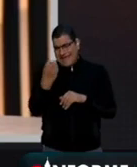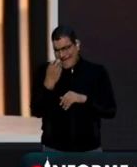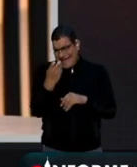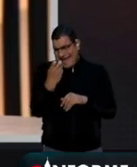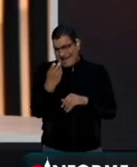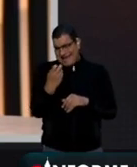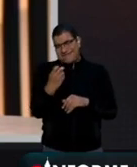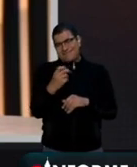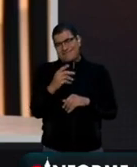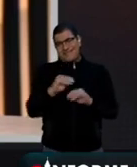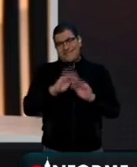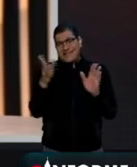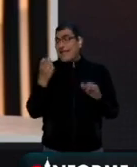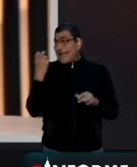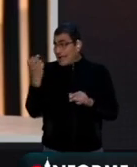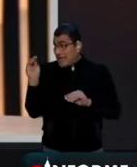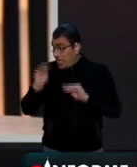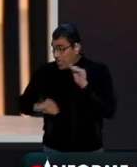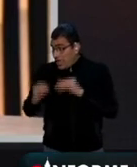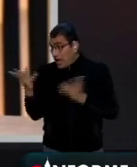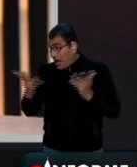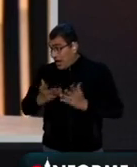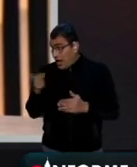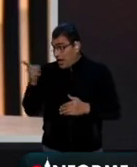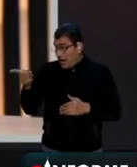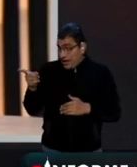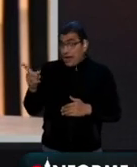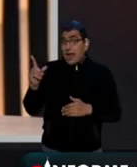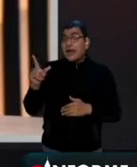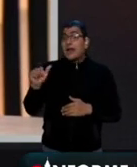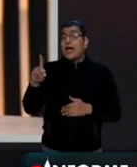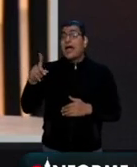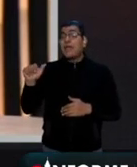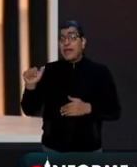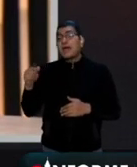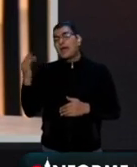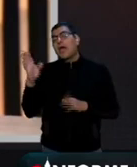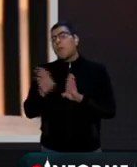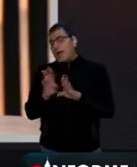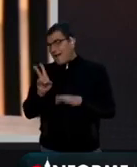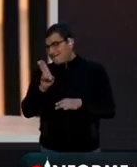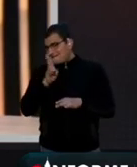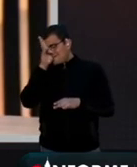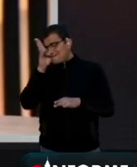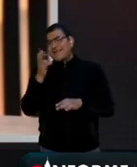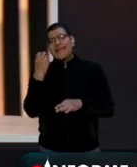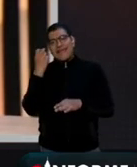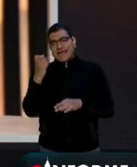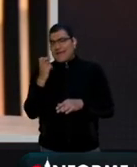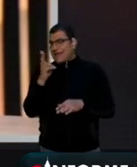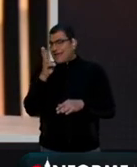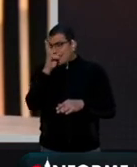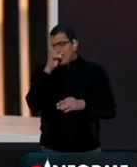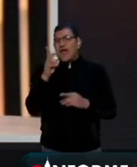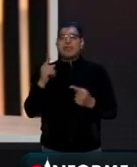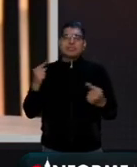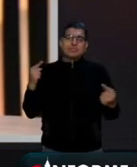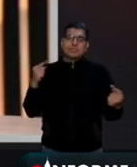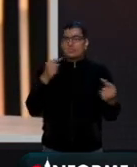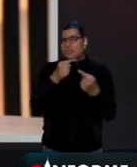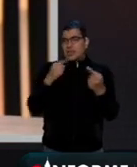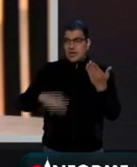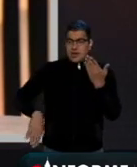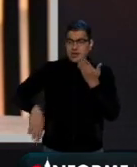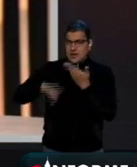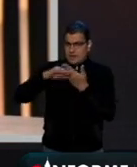que lo que hiciste, mi querida Laida, se trata de una venganza, una revancha en